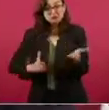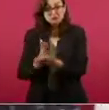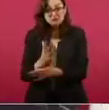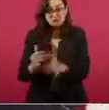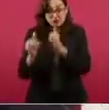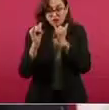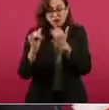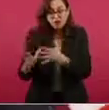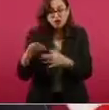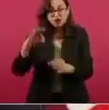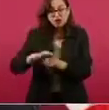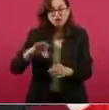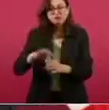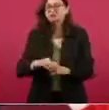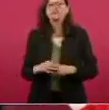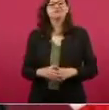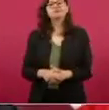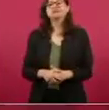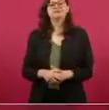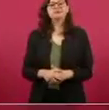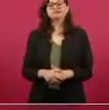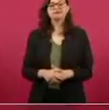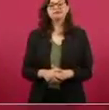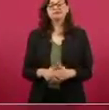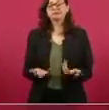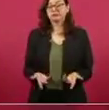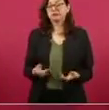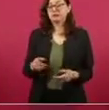se unieran en contra mía.